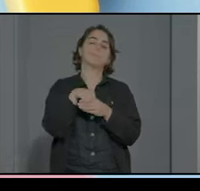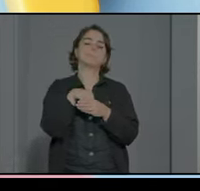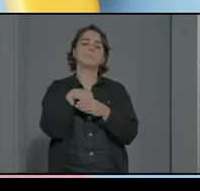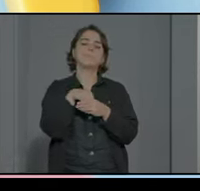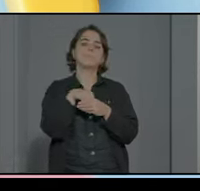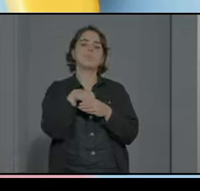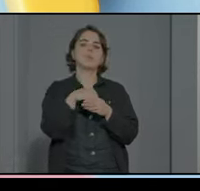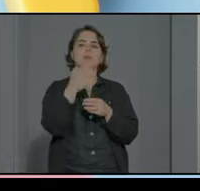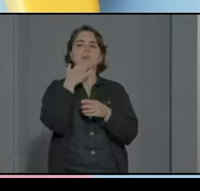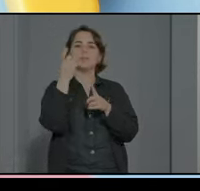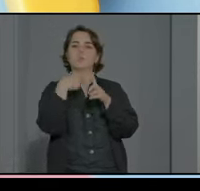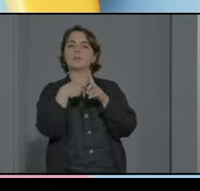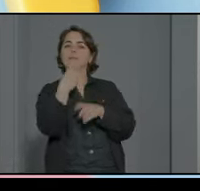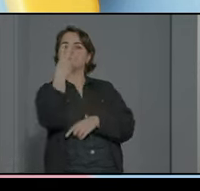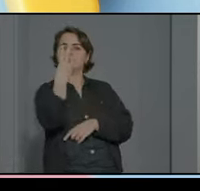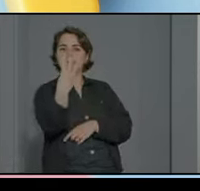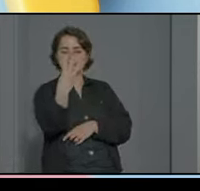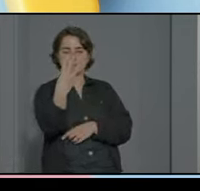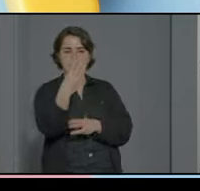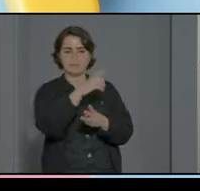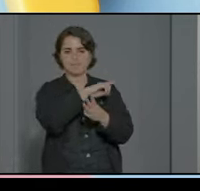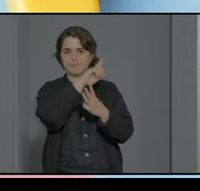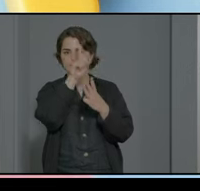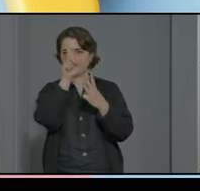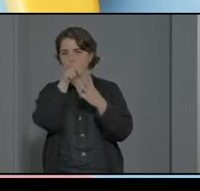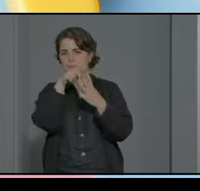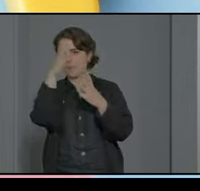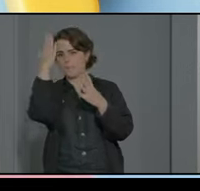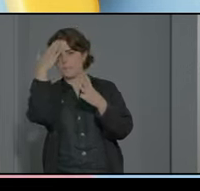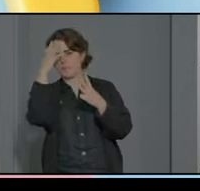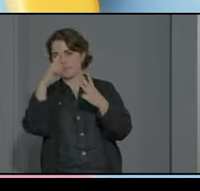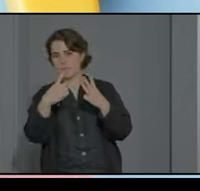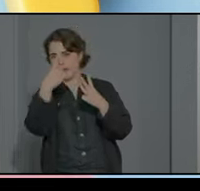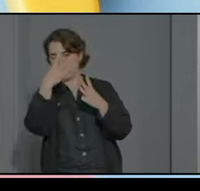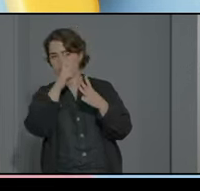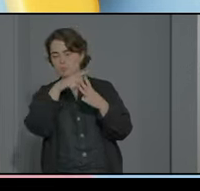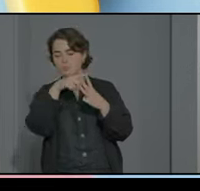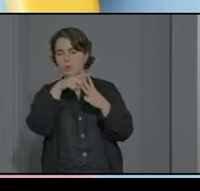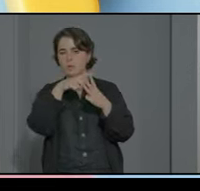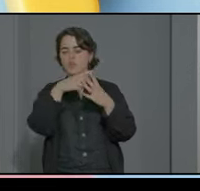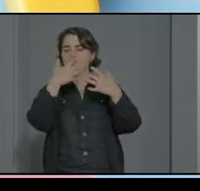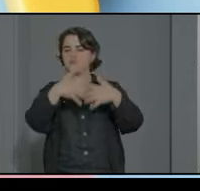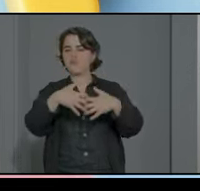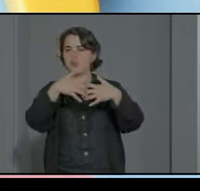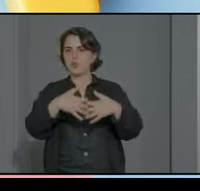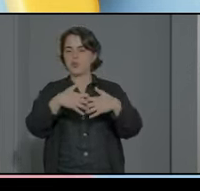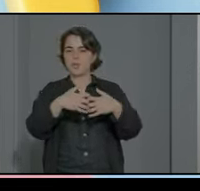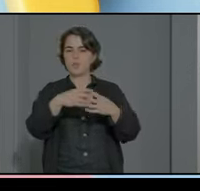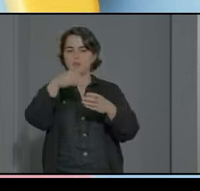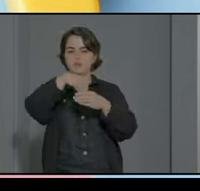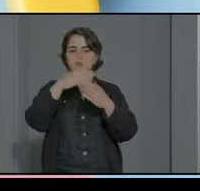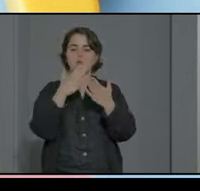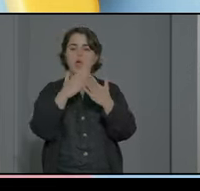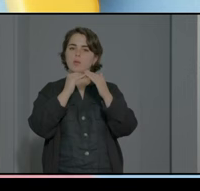serían como tres niveles el principal el primero encontraríamos el funcionamiento que tenemos en el aula